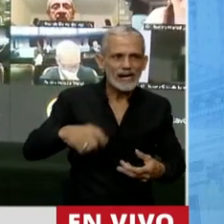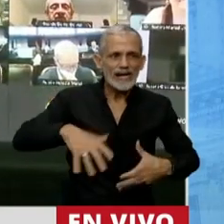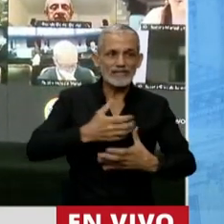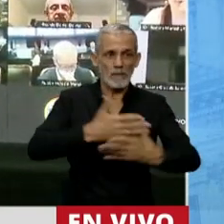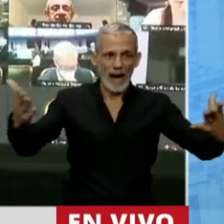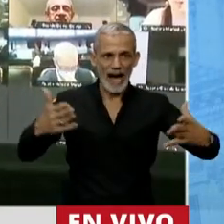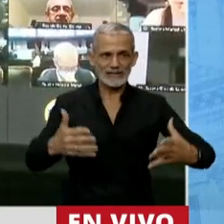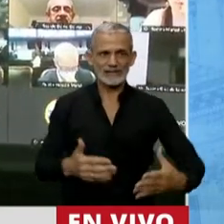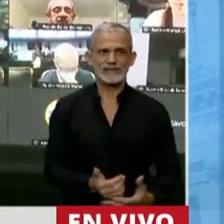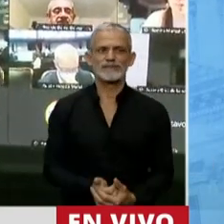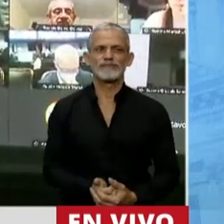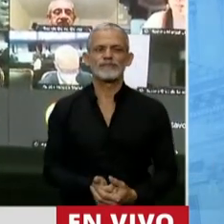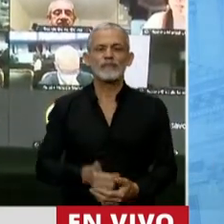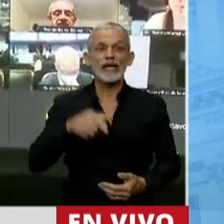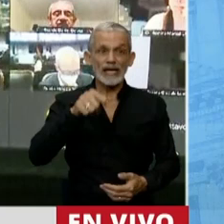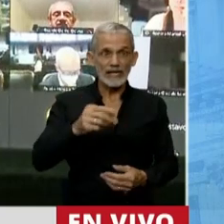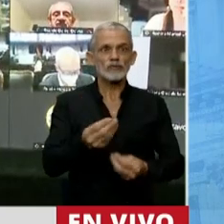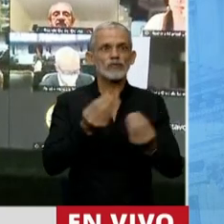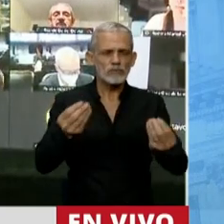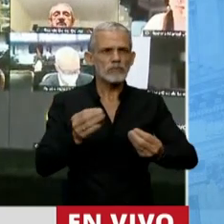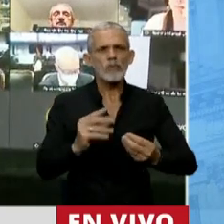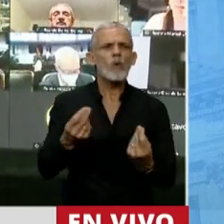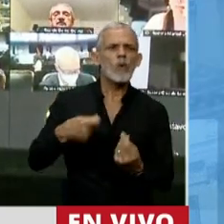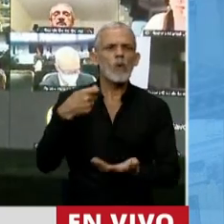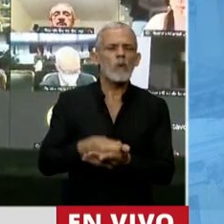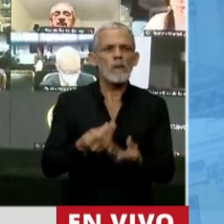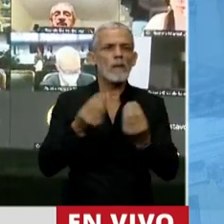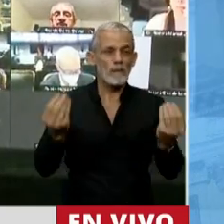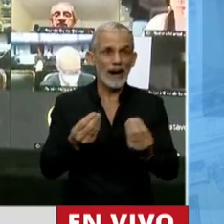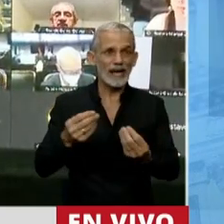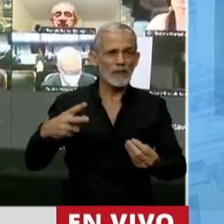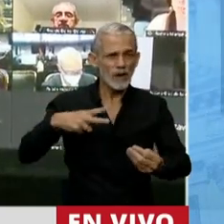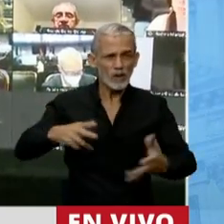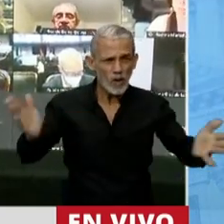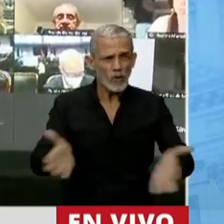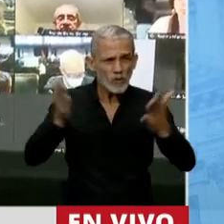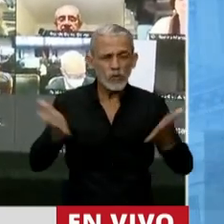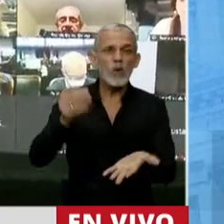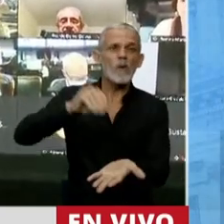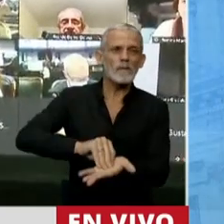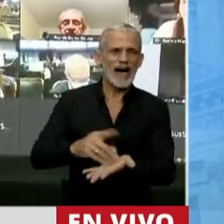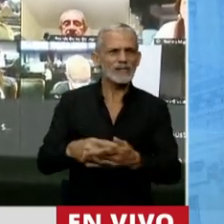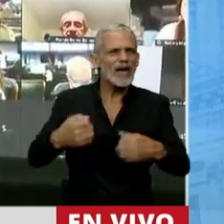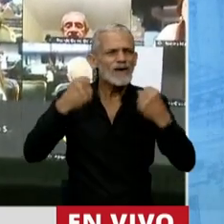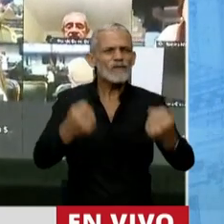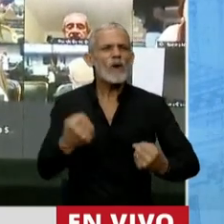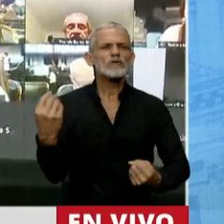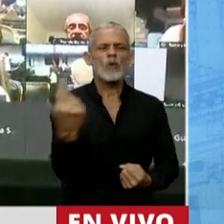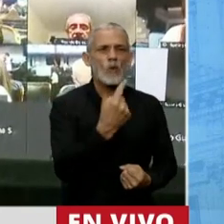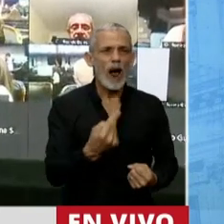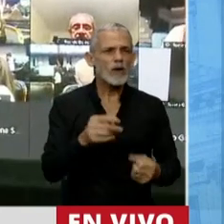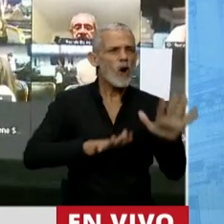pregunta que nos tenemos que hacer es qué costo queremos pagar para generar más riqueza. Qué esfuerzo, qué